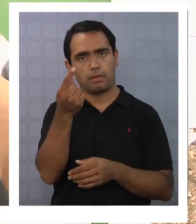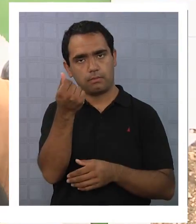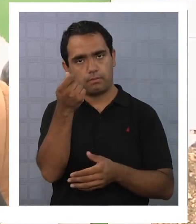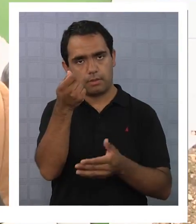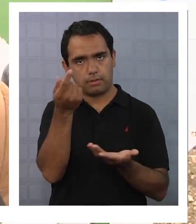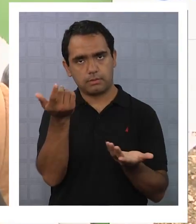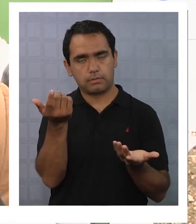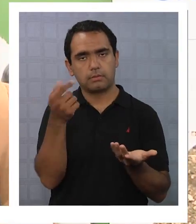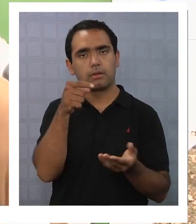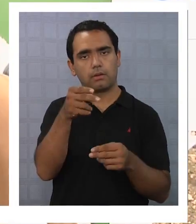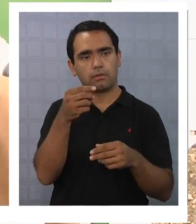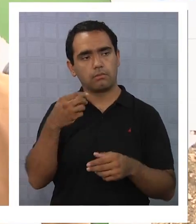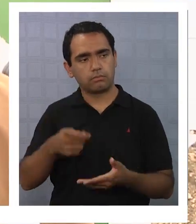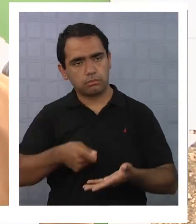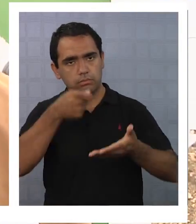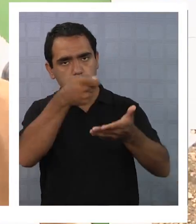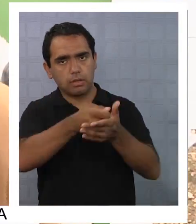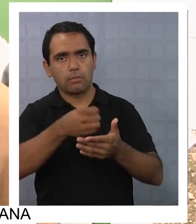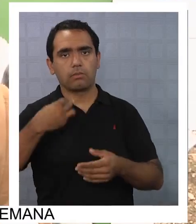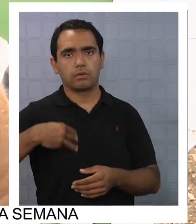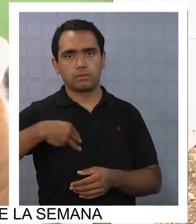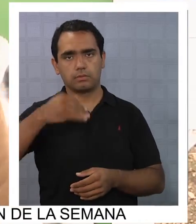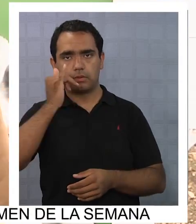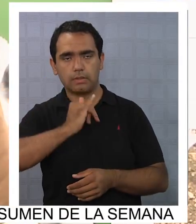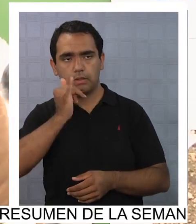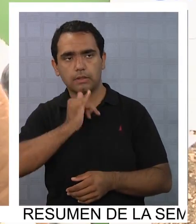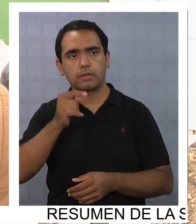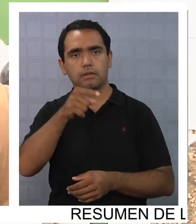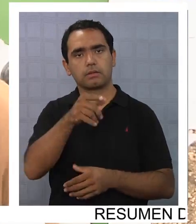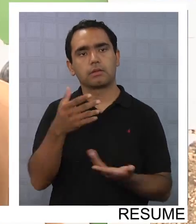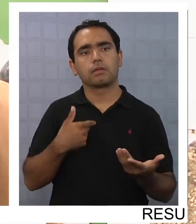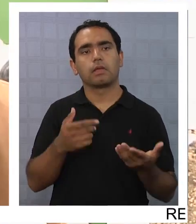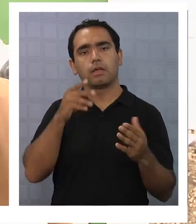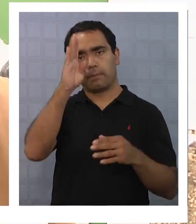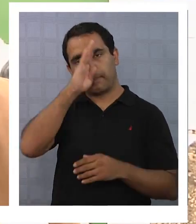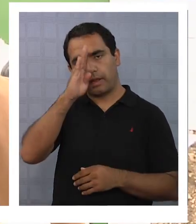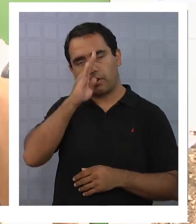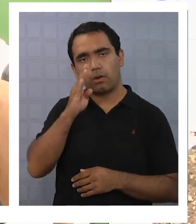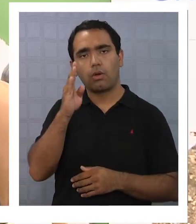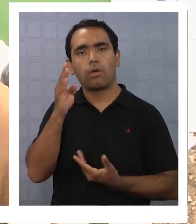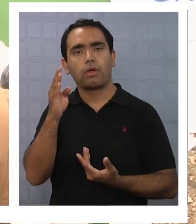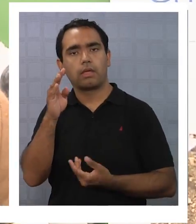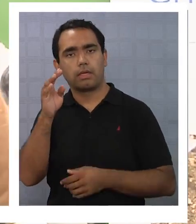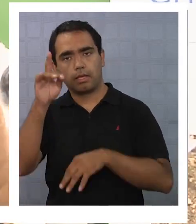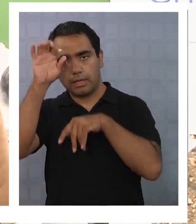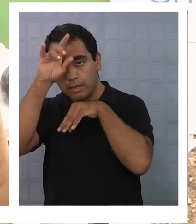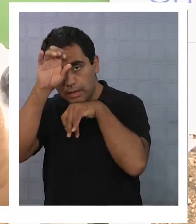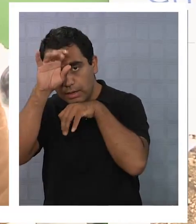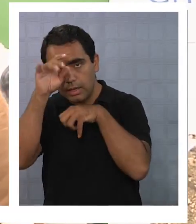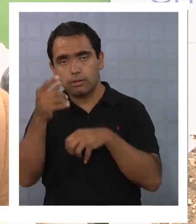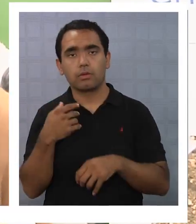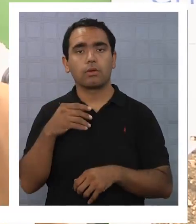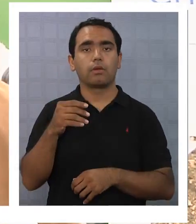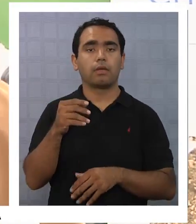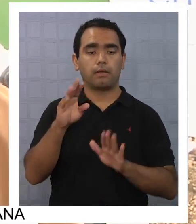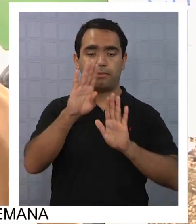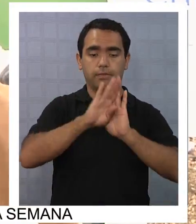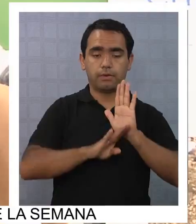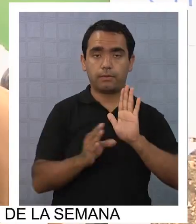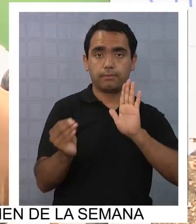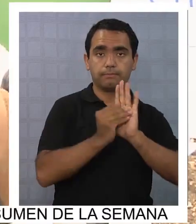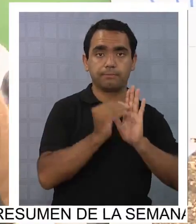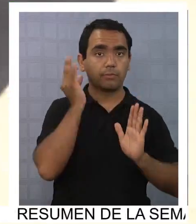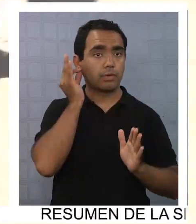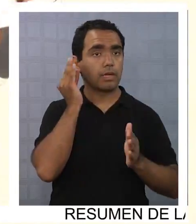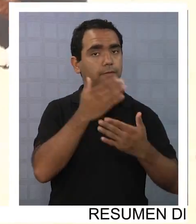municipio de Iquique para todo lo que es un proceso de esterilización, que es parte de un programa de gobierno de la Presidenta Bachelet, y que es